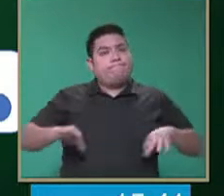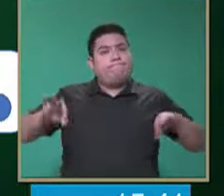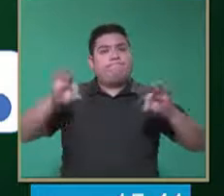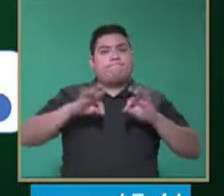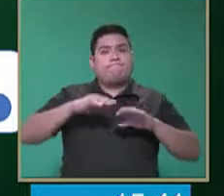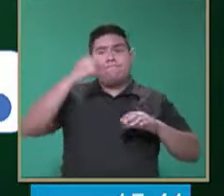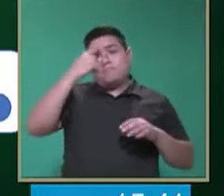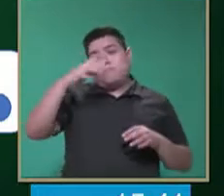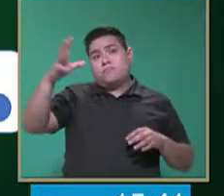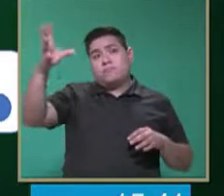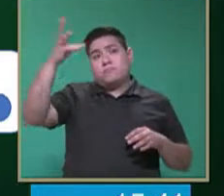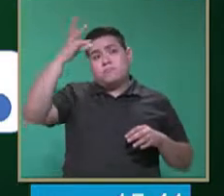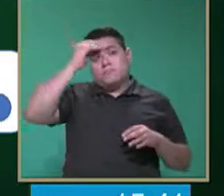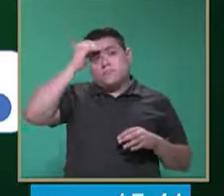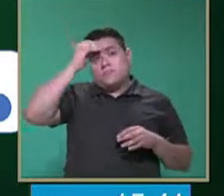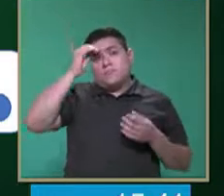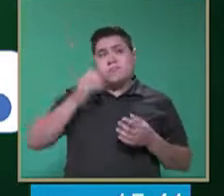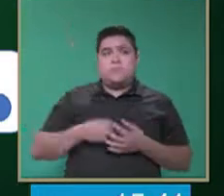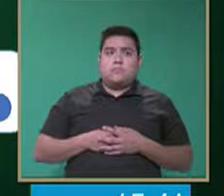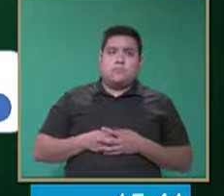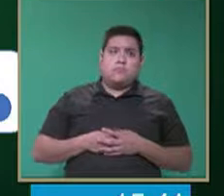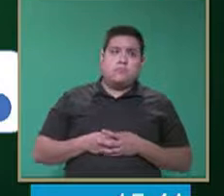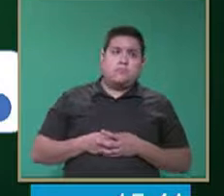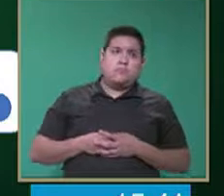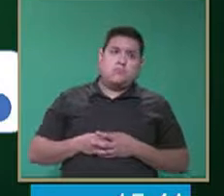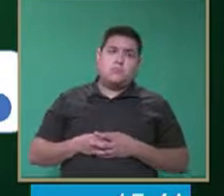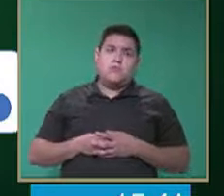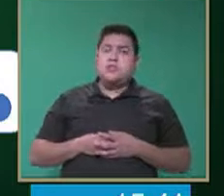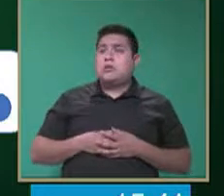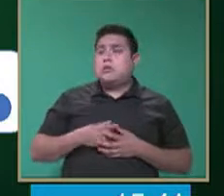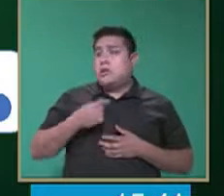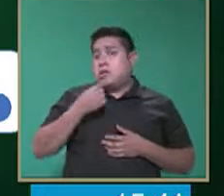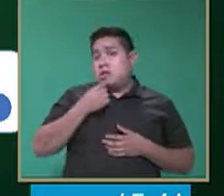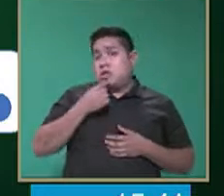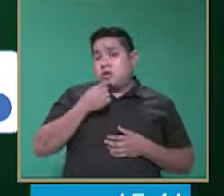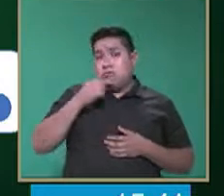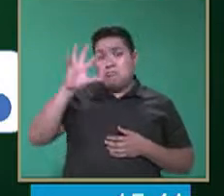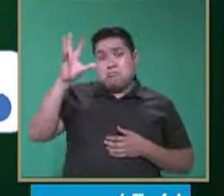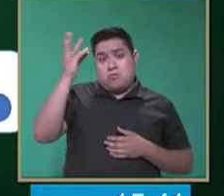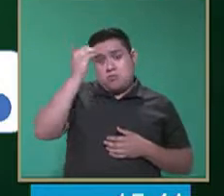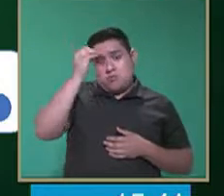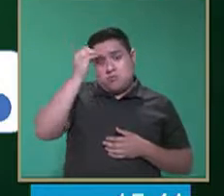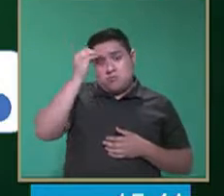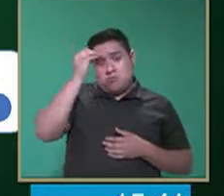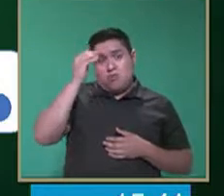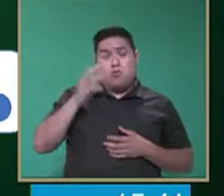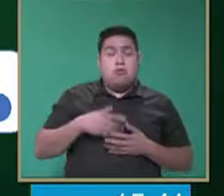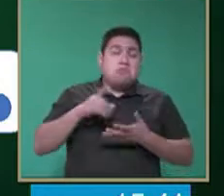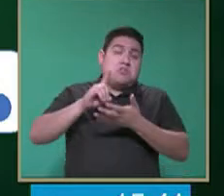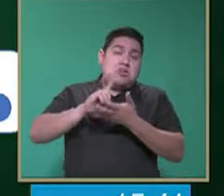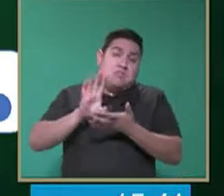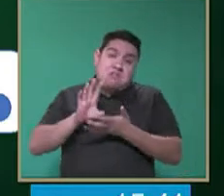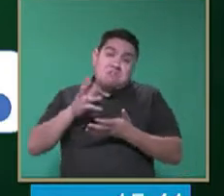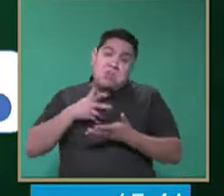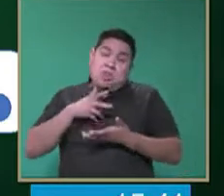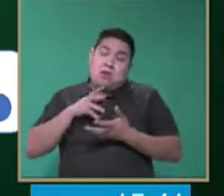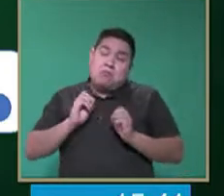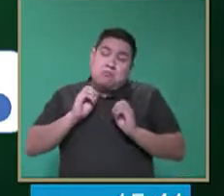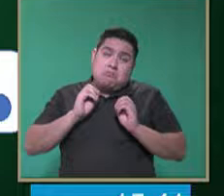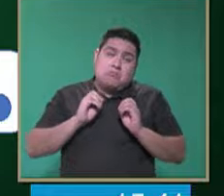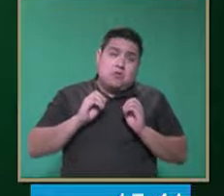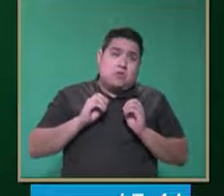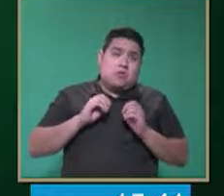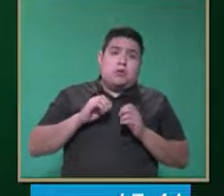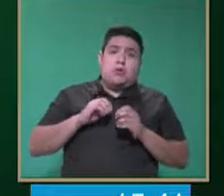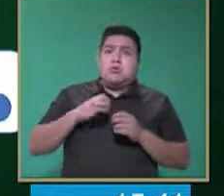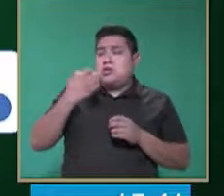el aprendizaje. Independientemente si el alumno tenga TEA o tenga otra discapacidad o esté en